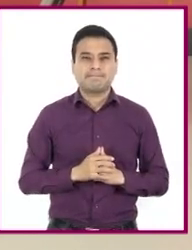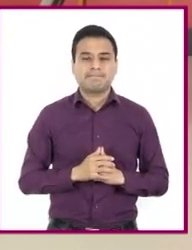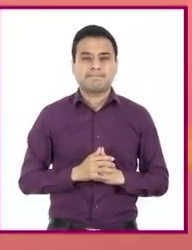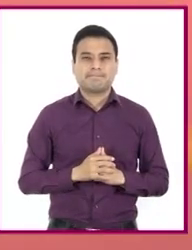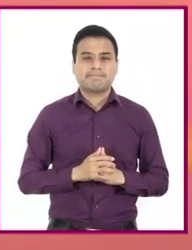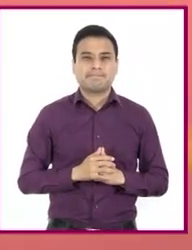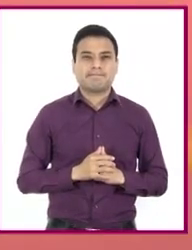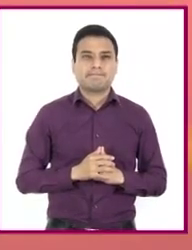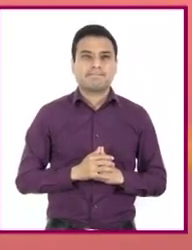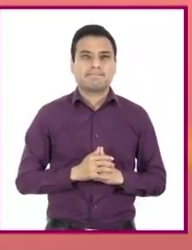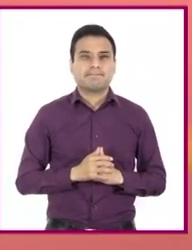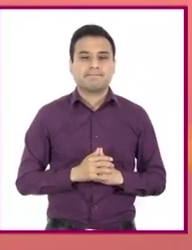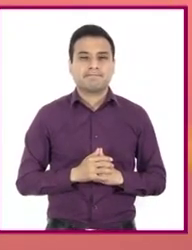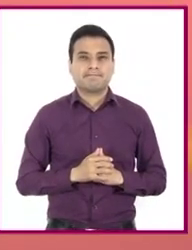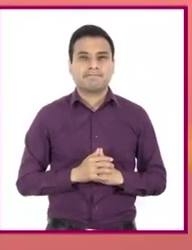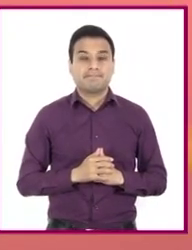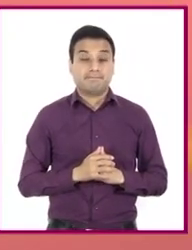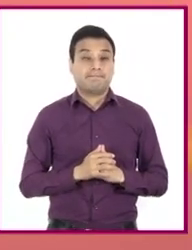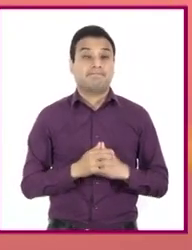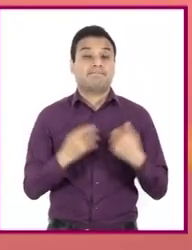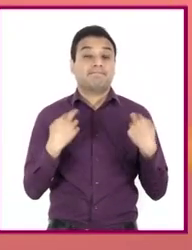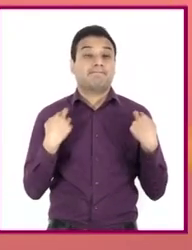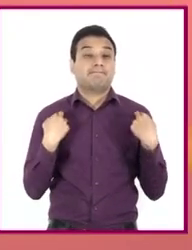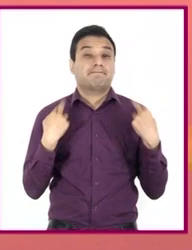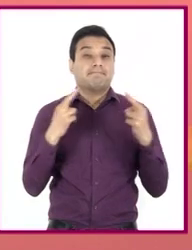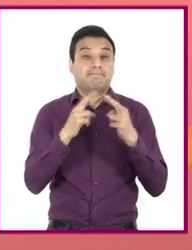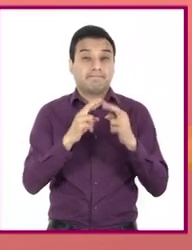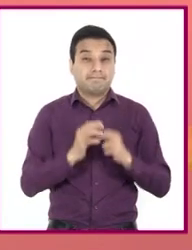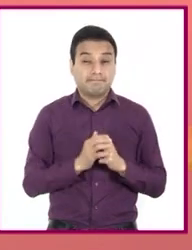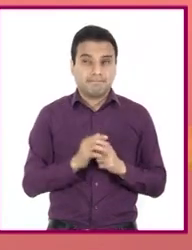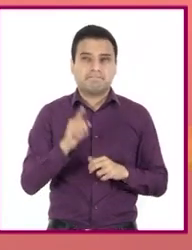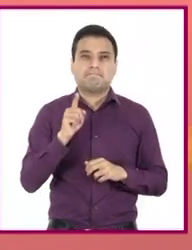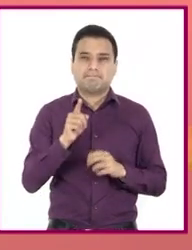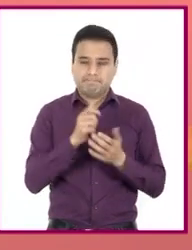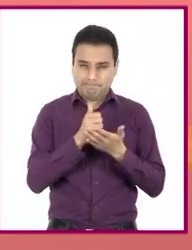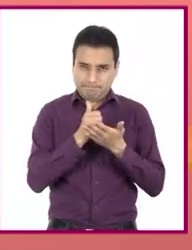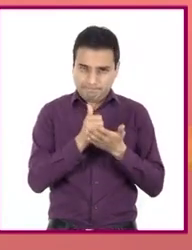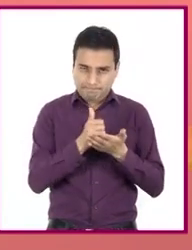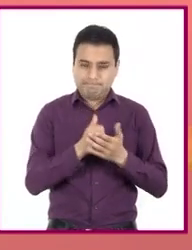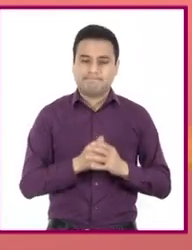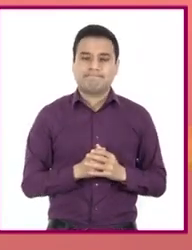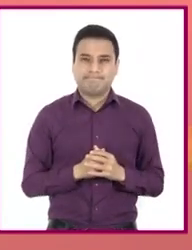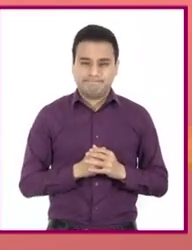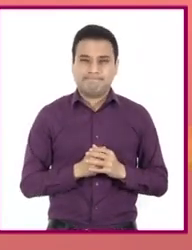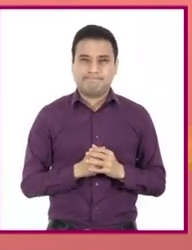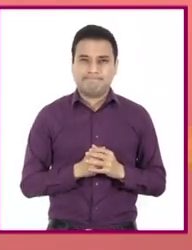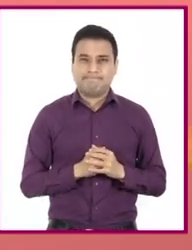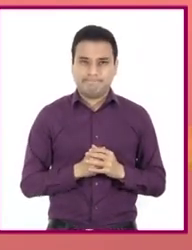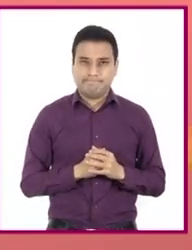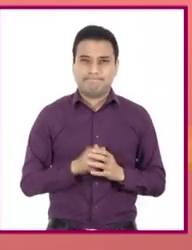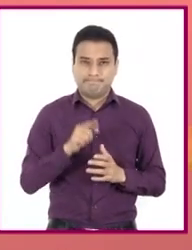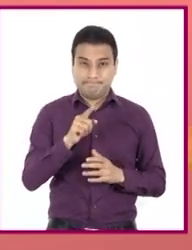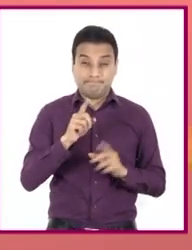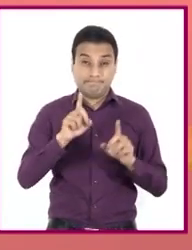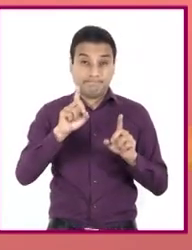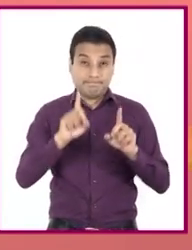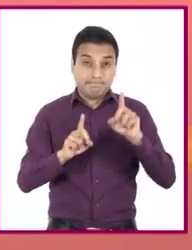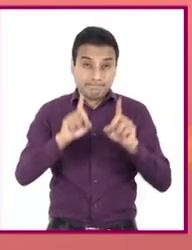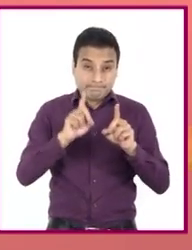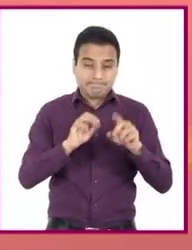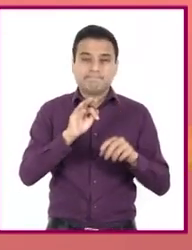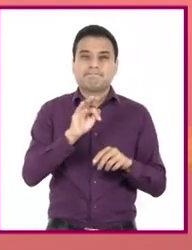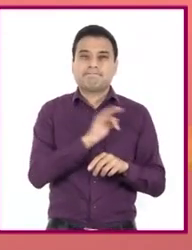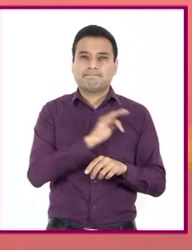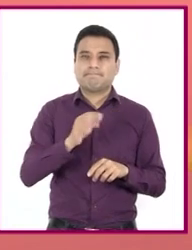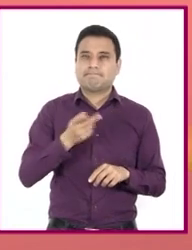Finalmente, sus maestras y maestros son sus mejores aliados en este proceso. No duden en consultarlos si